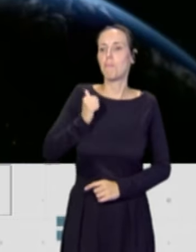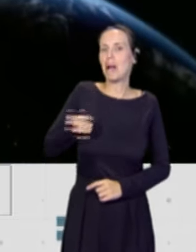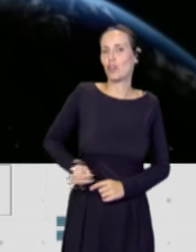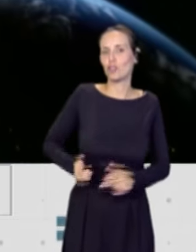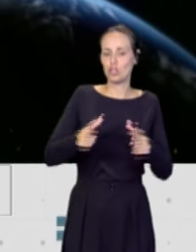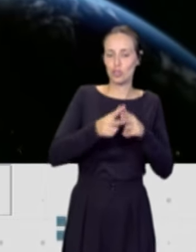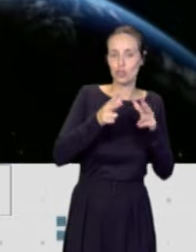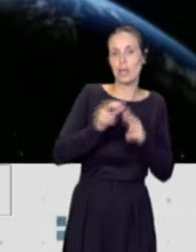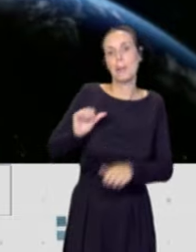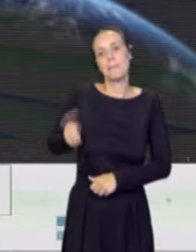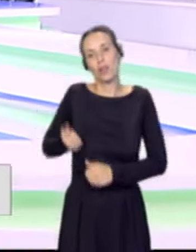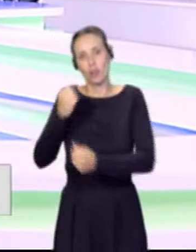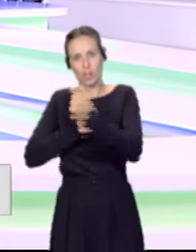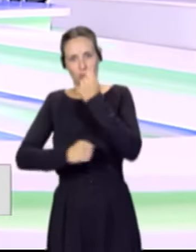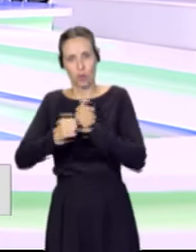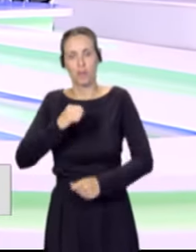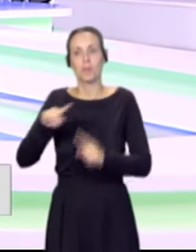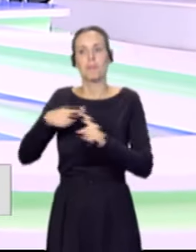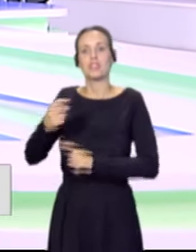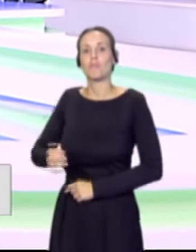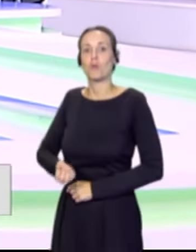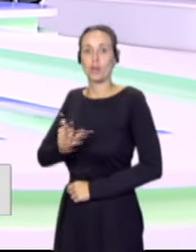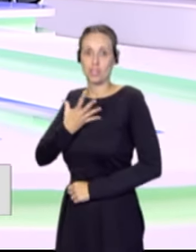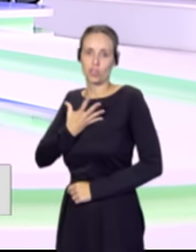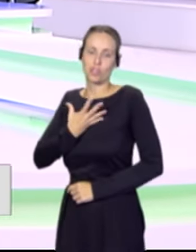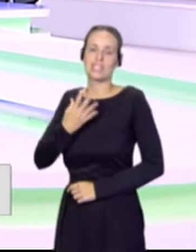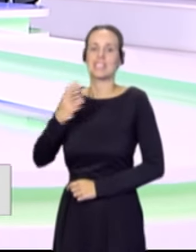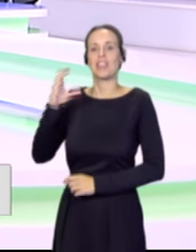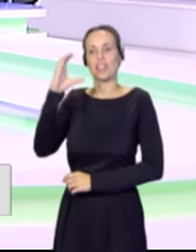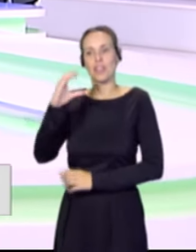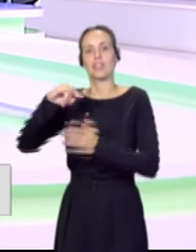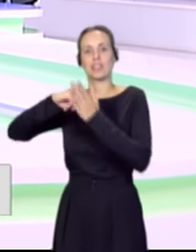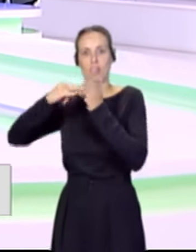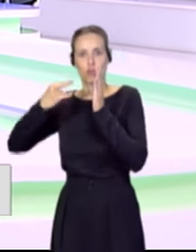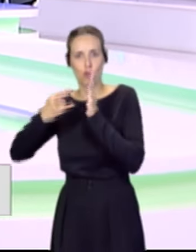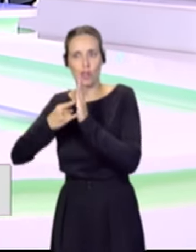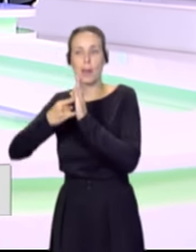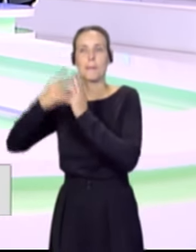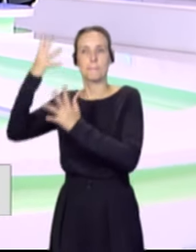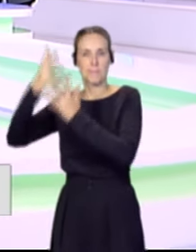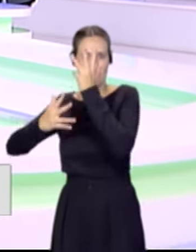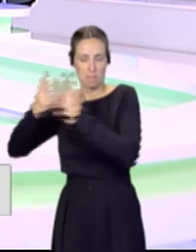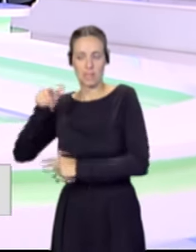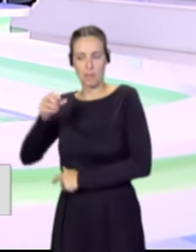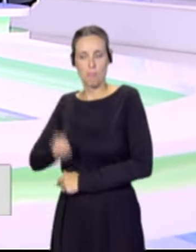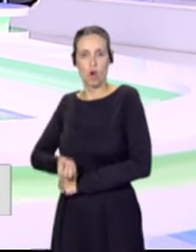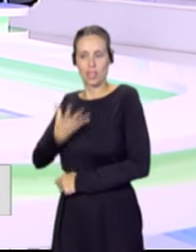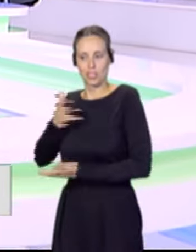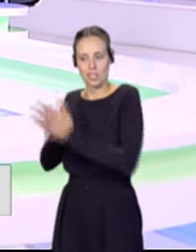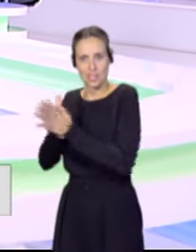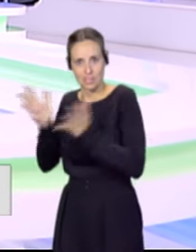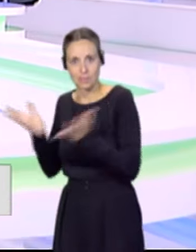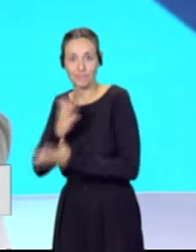fomento de lo que se llaman las vocaciones STEM, ciencia, tecnología, matemáticas, porque,